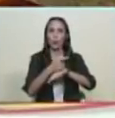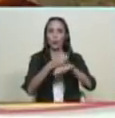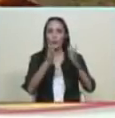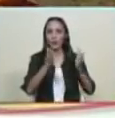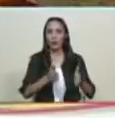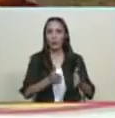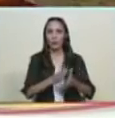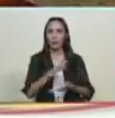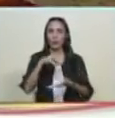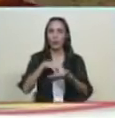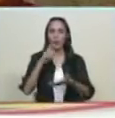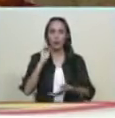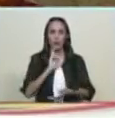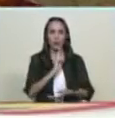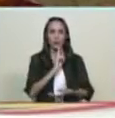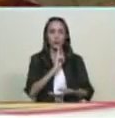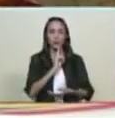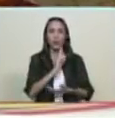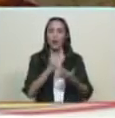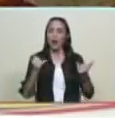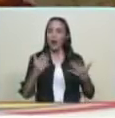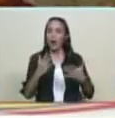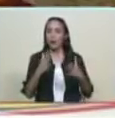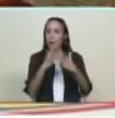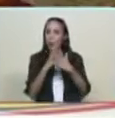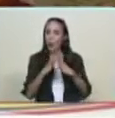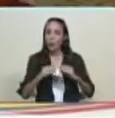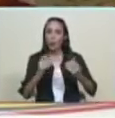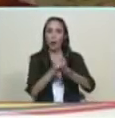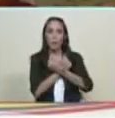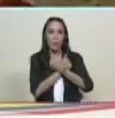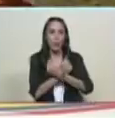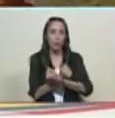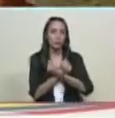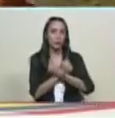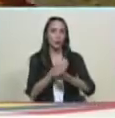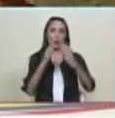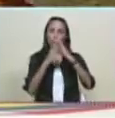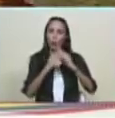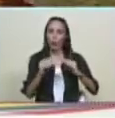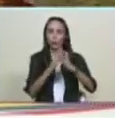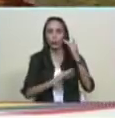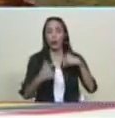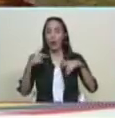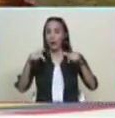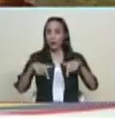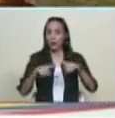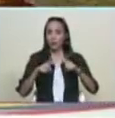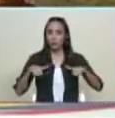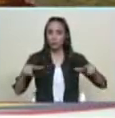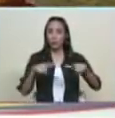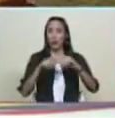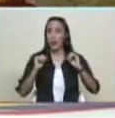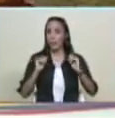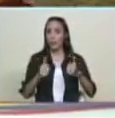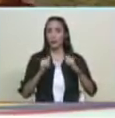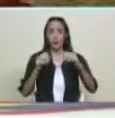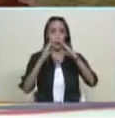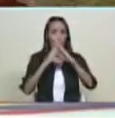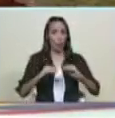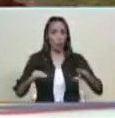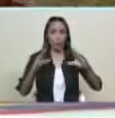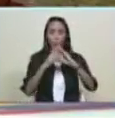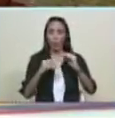amor de esta tierra del estado Bolívar aquí se inició el mundo mi comandante patria